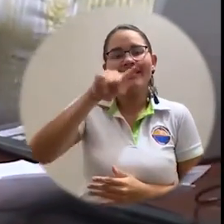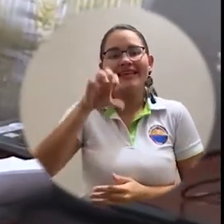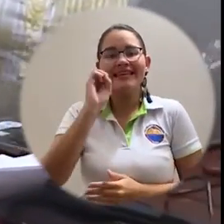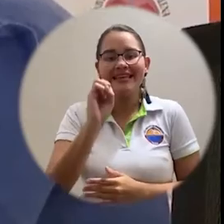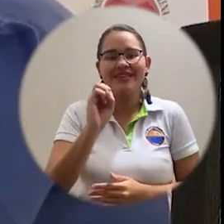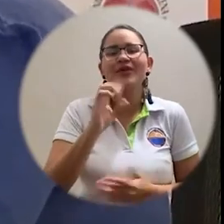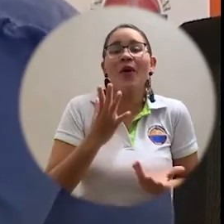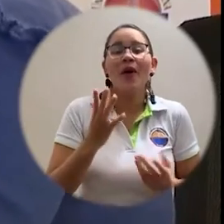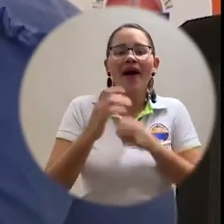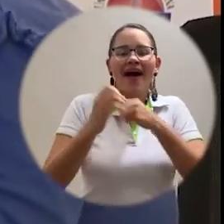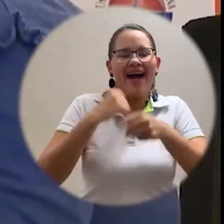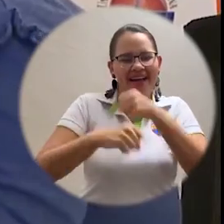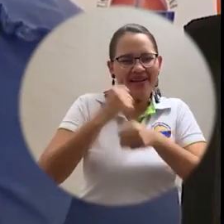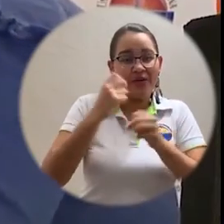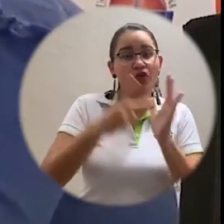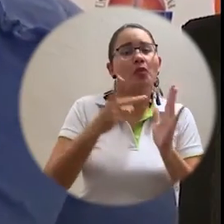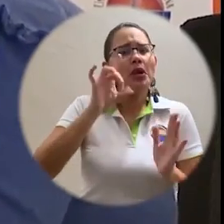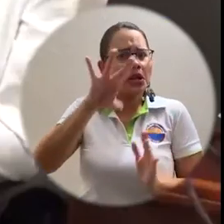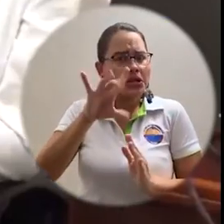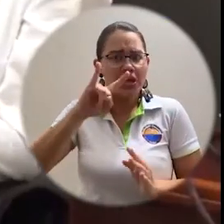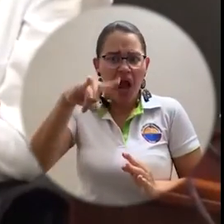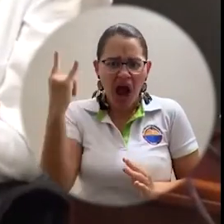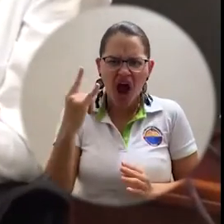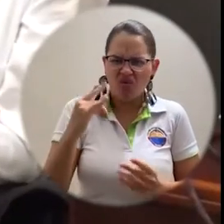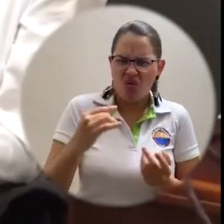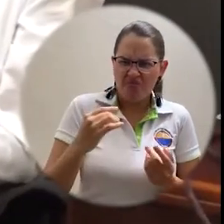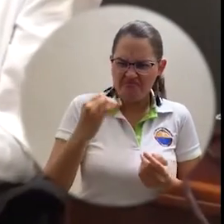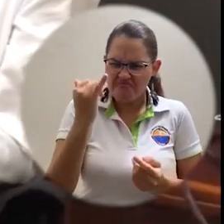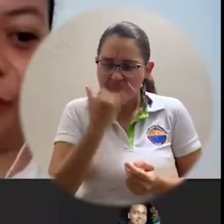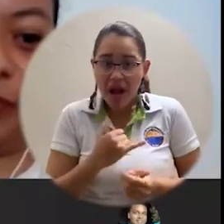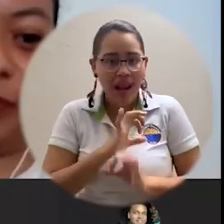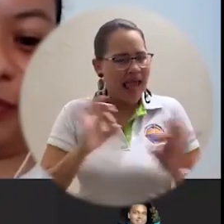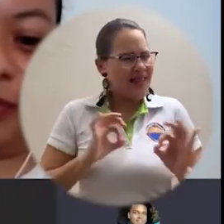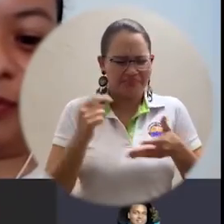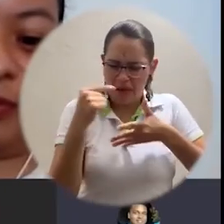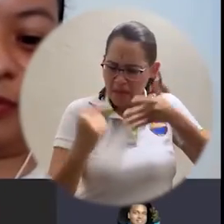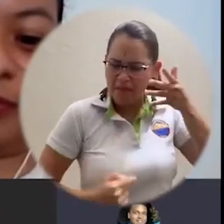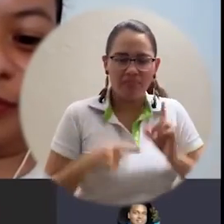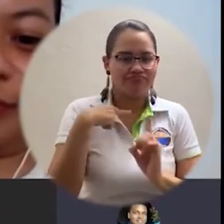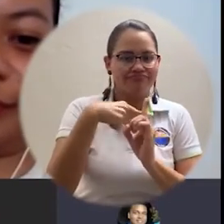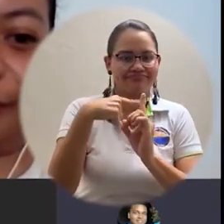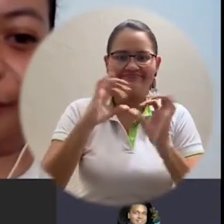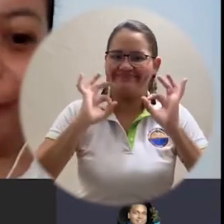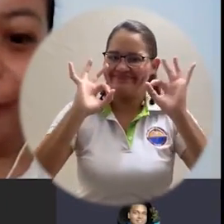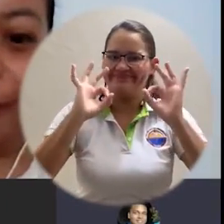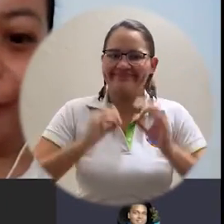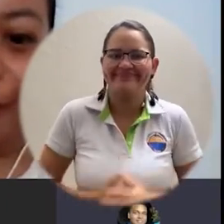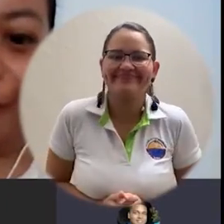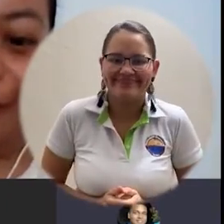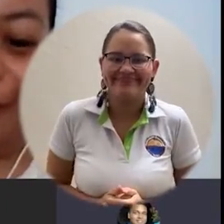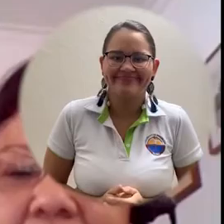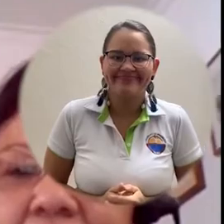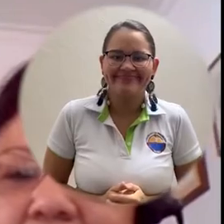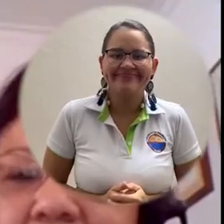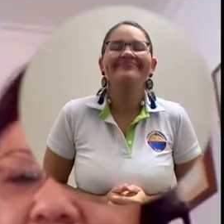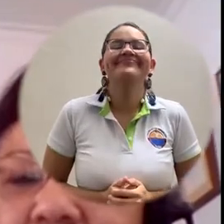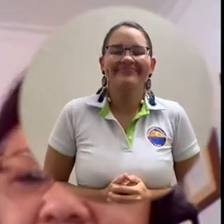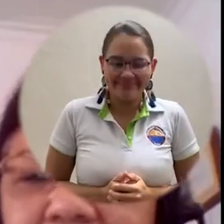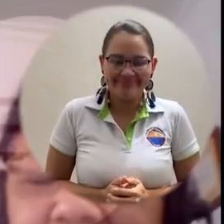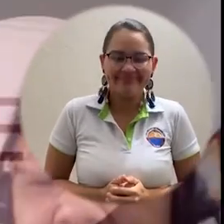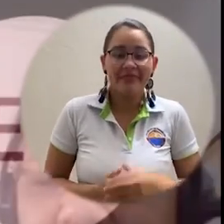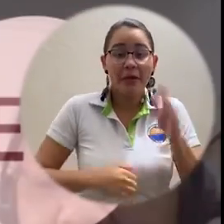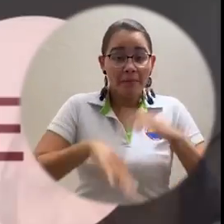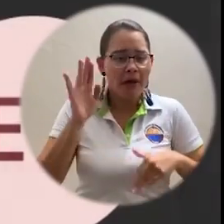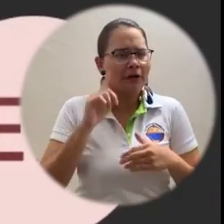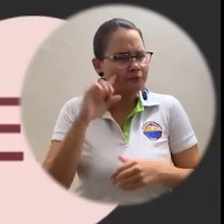innovadora, cumple con todos los requisitos de la norma ISO 9000-2015 y que no se encontró ningún tipo de no conformidad. Con